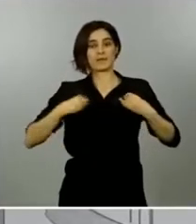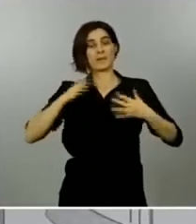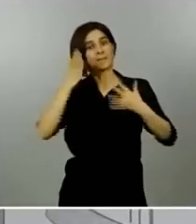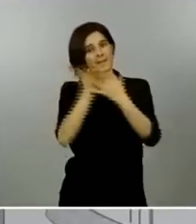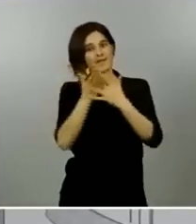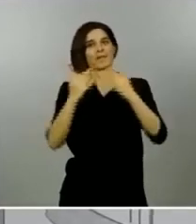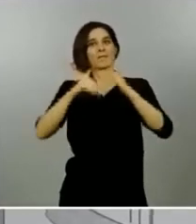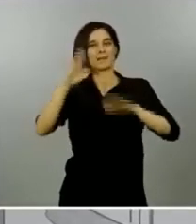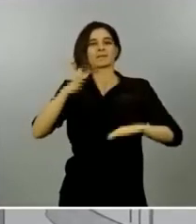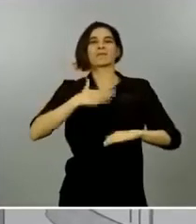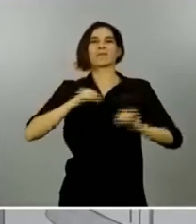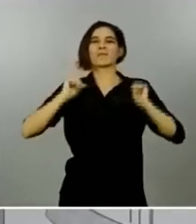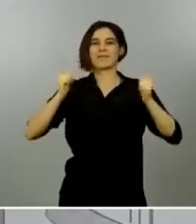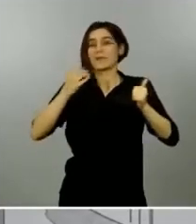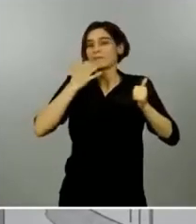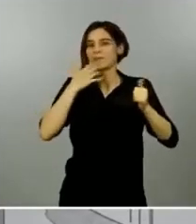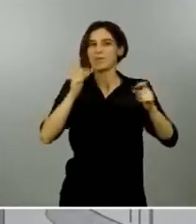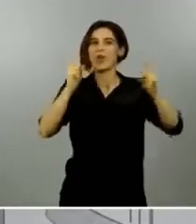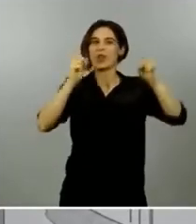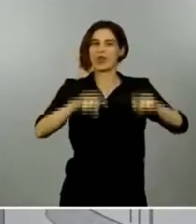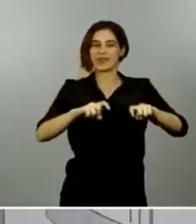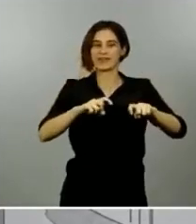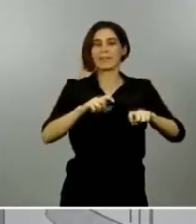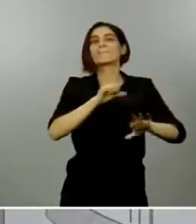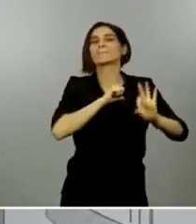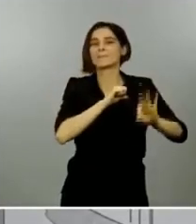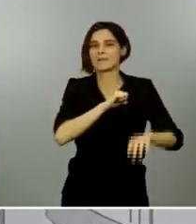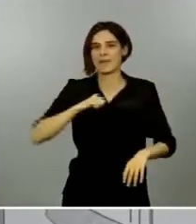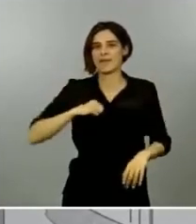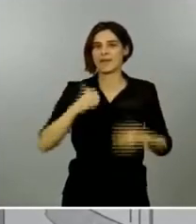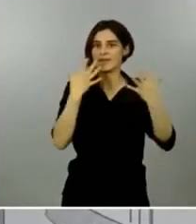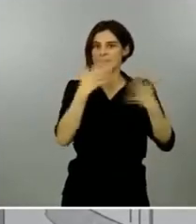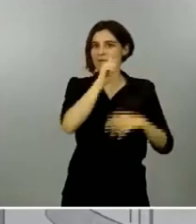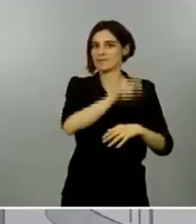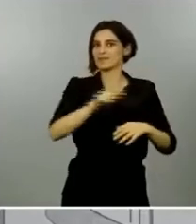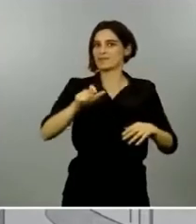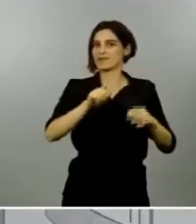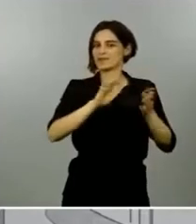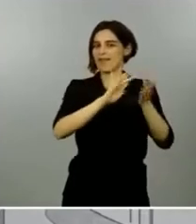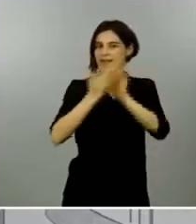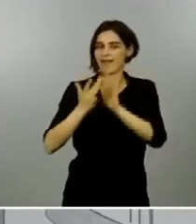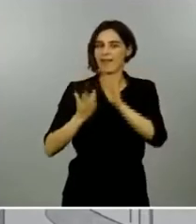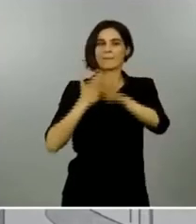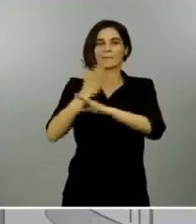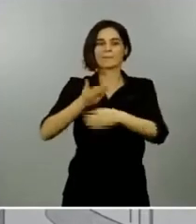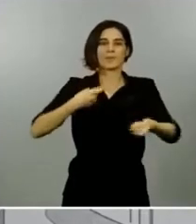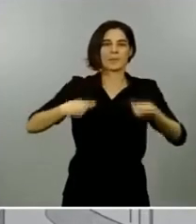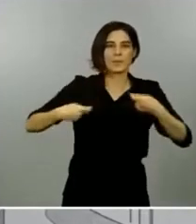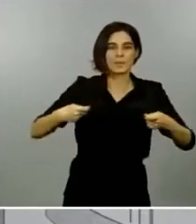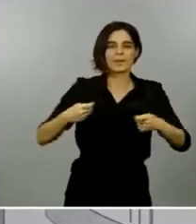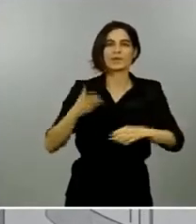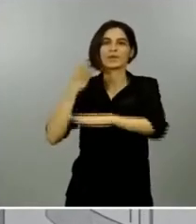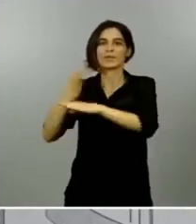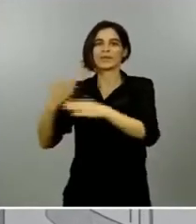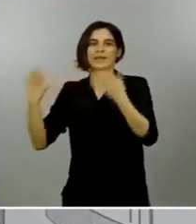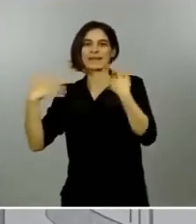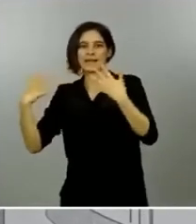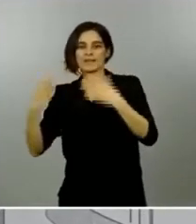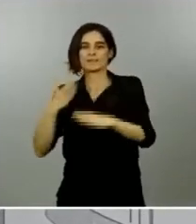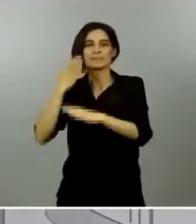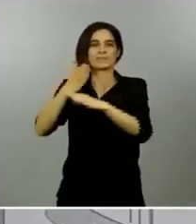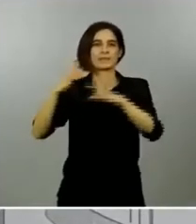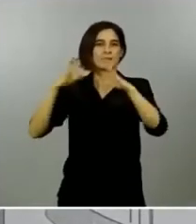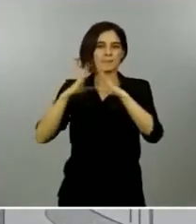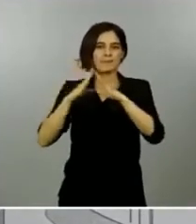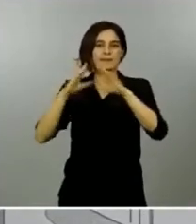celebrar reuniones sociales privadas de hasta 10 personas, ir a comercios, a terrazas, a lugares de culto, siempre con las limitaciones de aforo